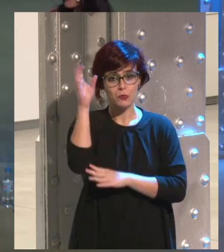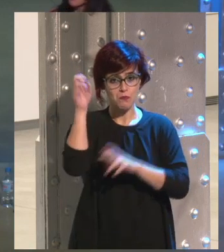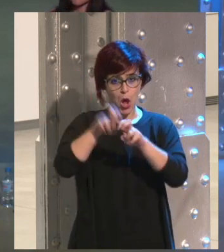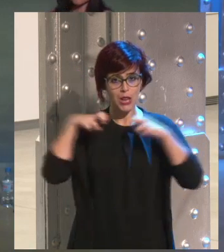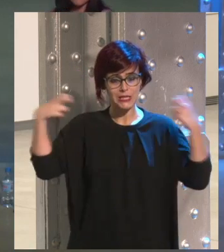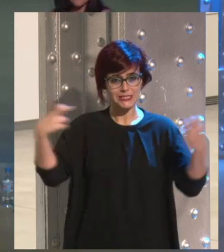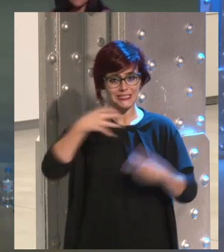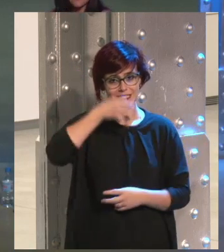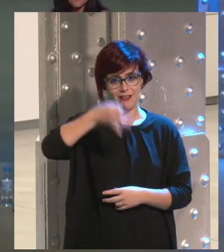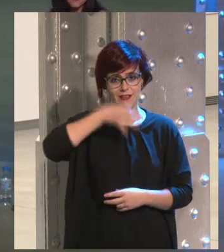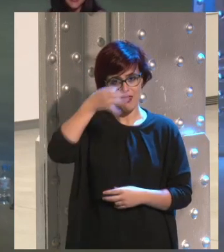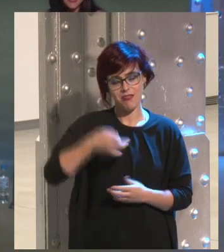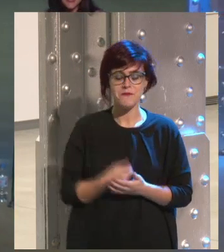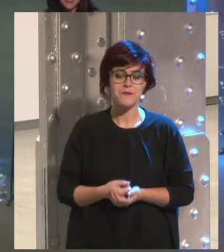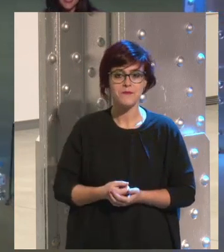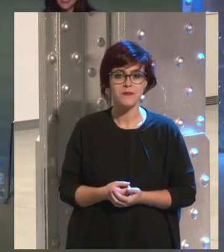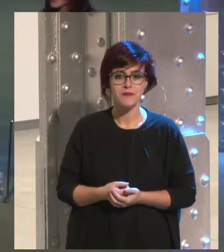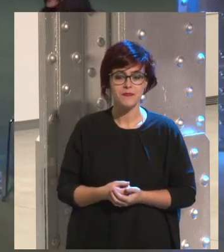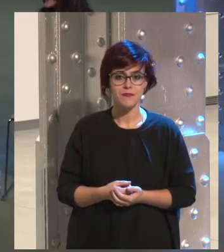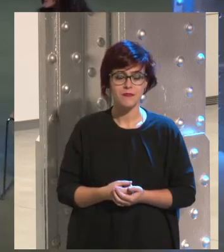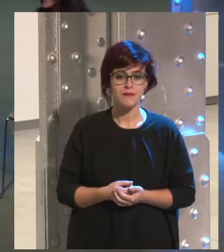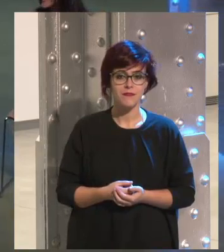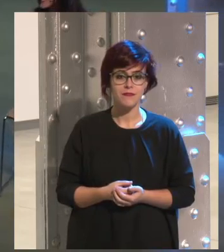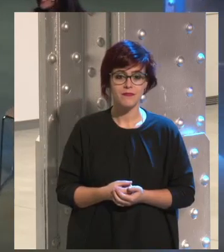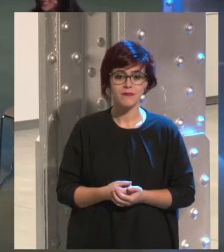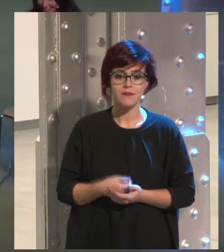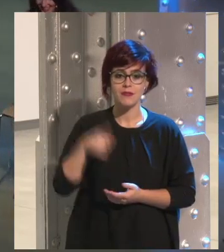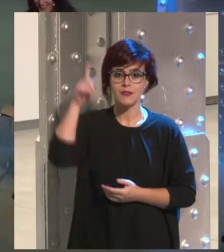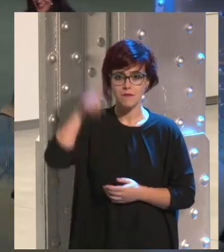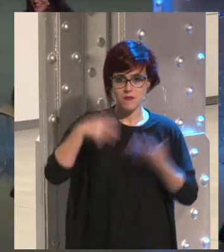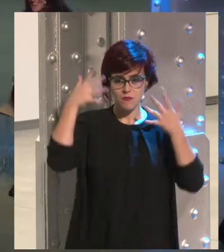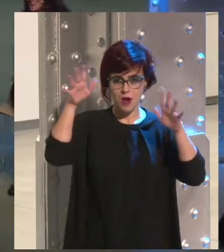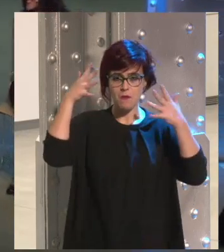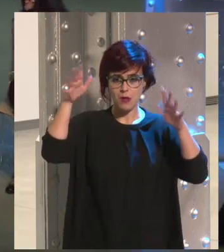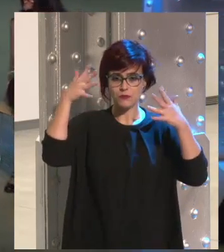esta tarde Nuria Pizarro por favor un aplauso para ella